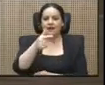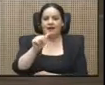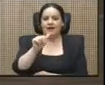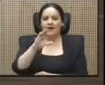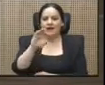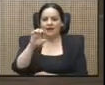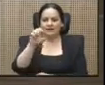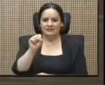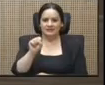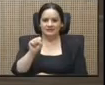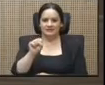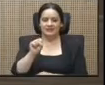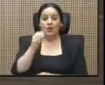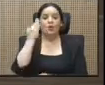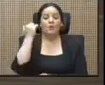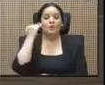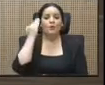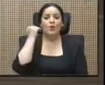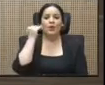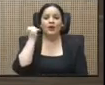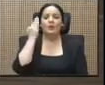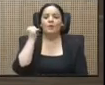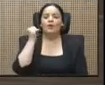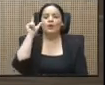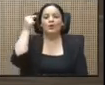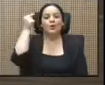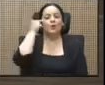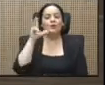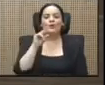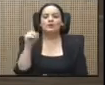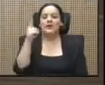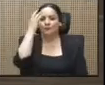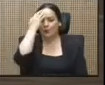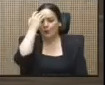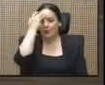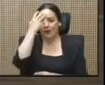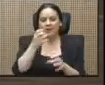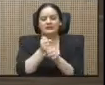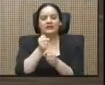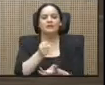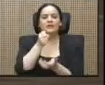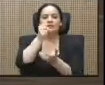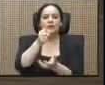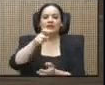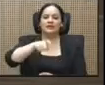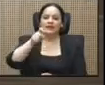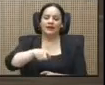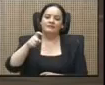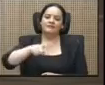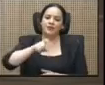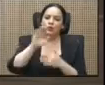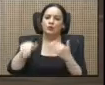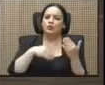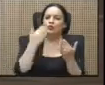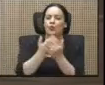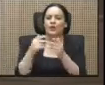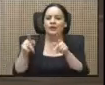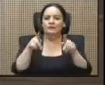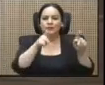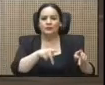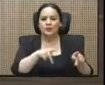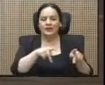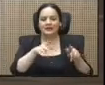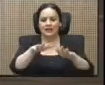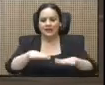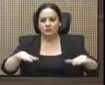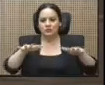los gobiernos no se han preocupado de hacer las inversiones necesarias que requerimos todos los habitantes de las zonas